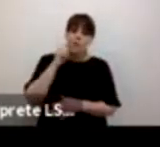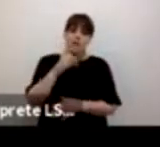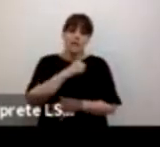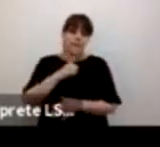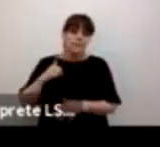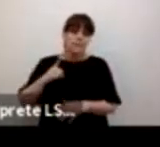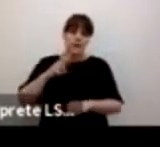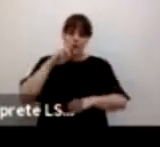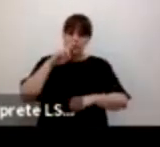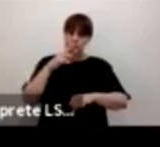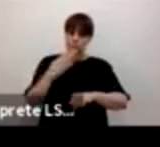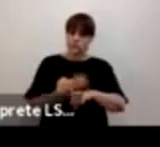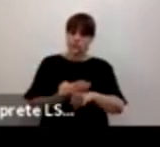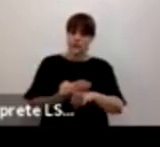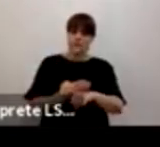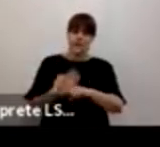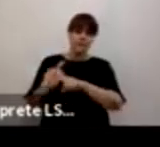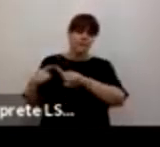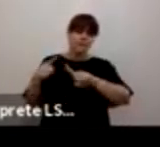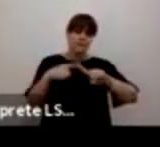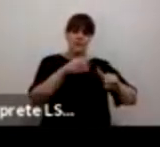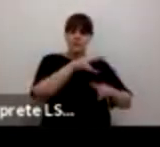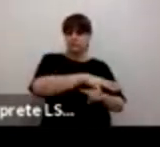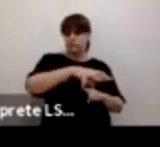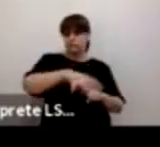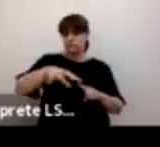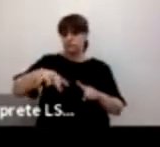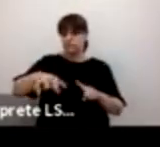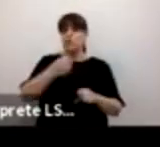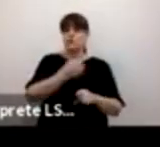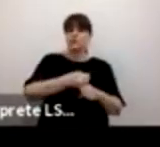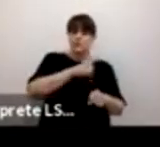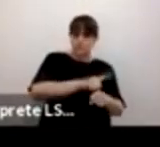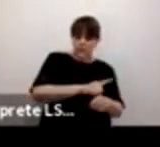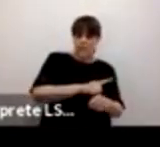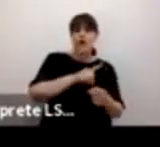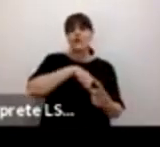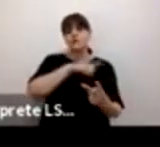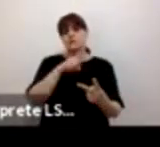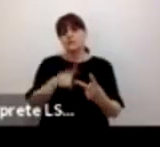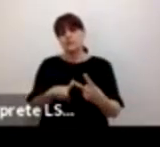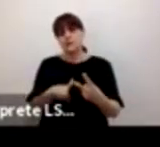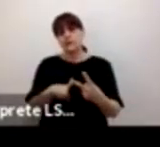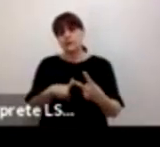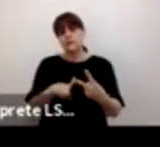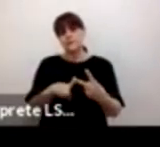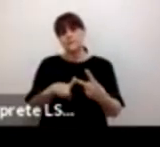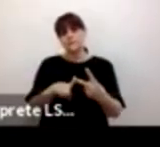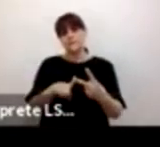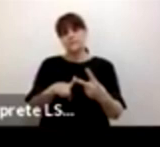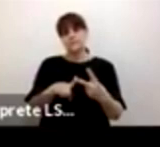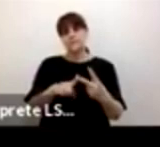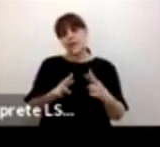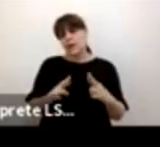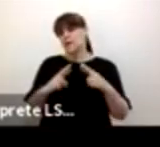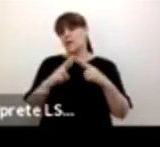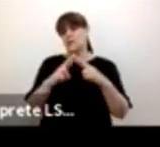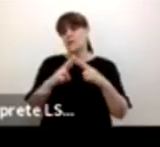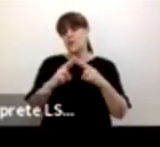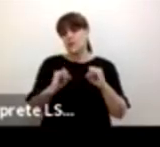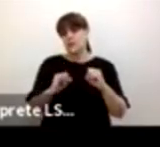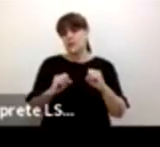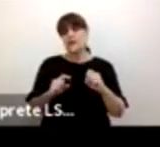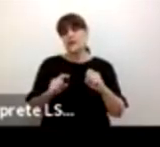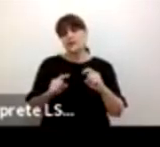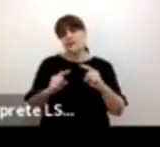desde diferentes frentes por supuesto desde la sociedad civil desde la la religión desde la iglesia